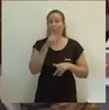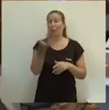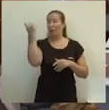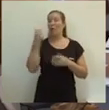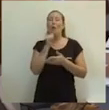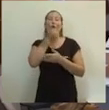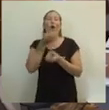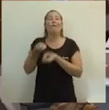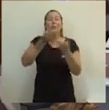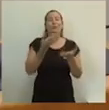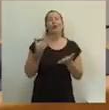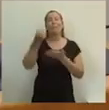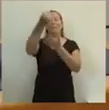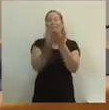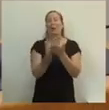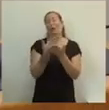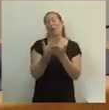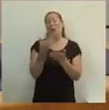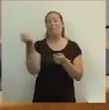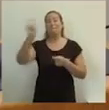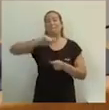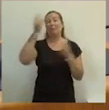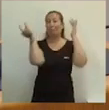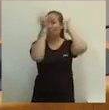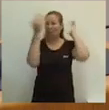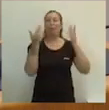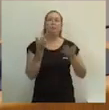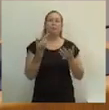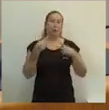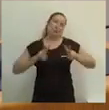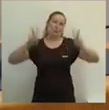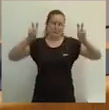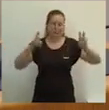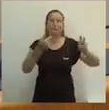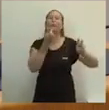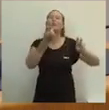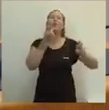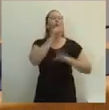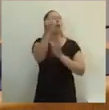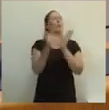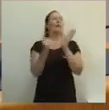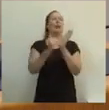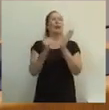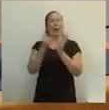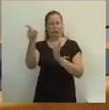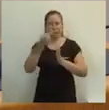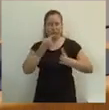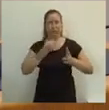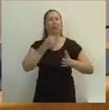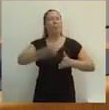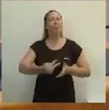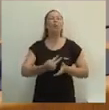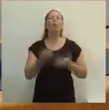marzo, donde le oí con vehemencia afirmar, abro comillas, la comunidad valenciana necesita menos